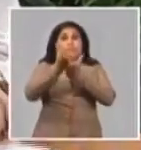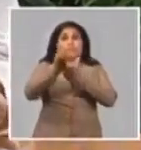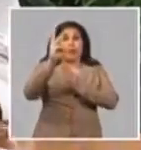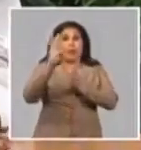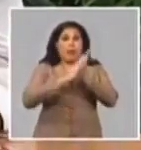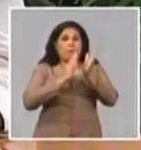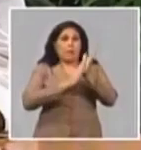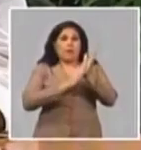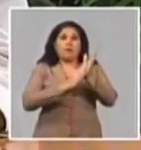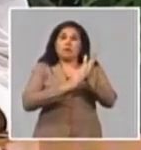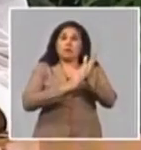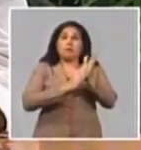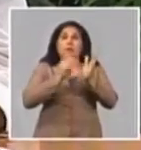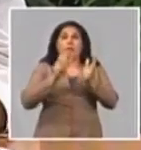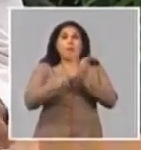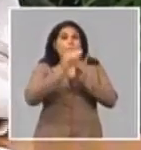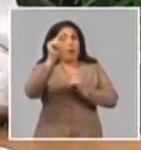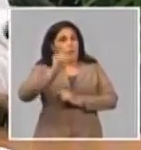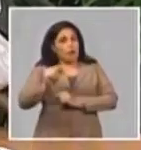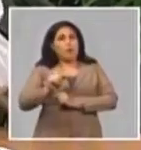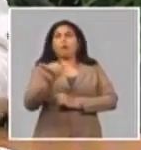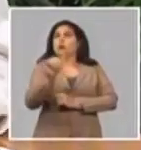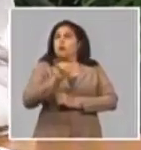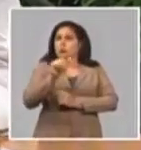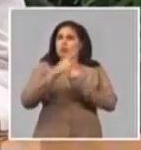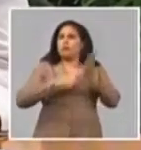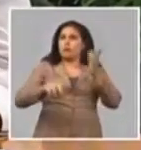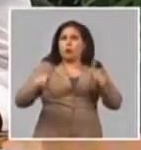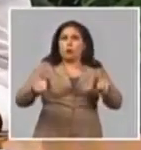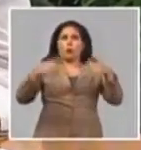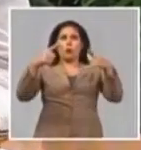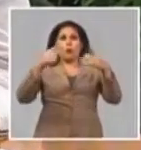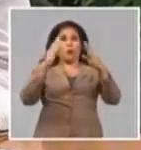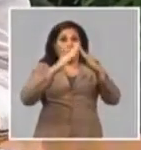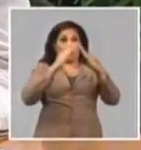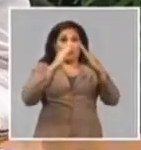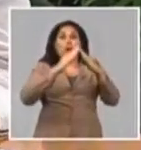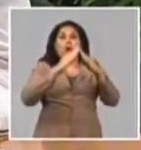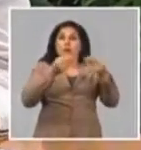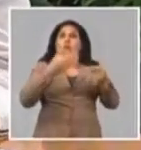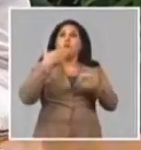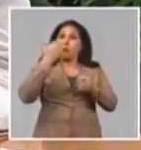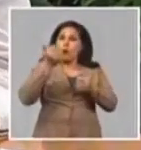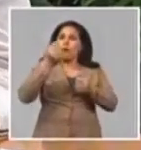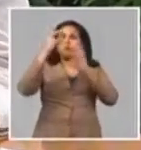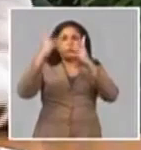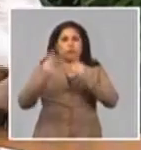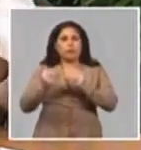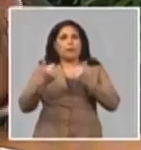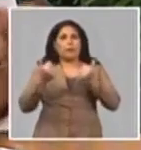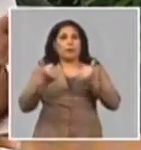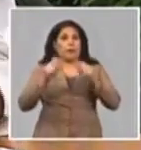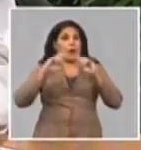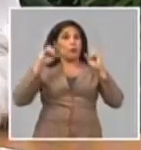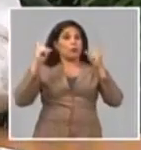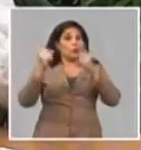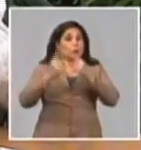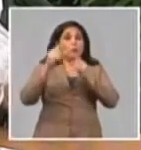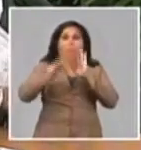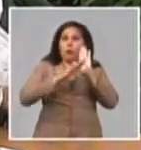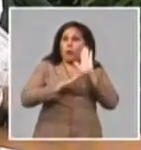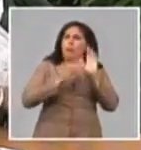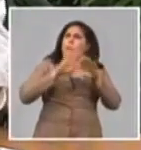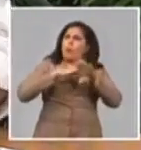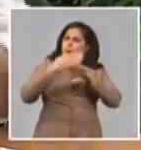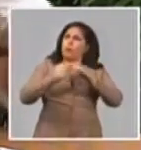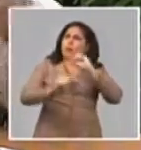meses del año, Mayabeque, también es una provincia que se ha comportado con muy buenos resultados integralmente en todos los programas y después